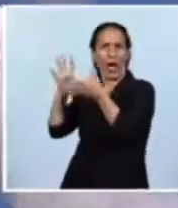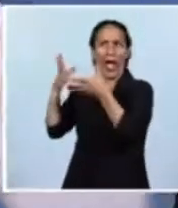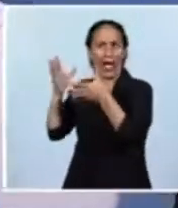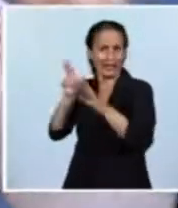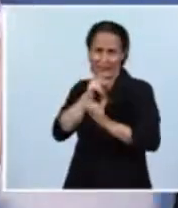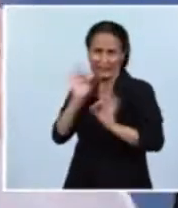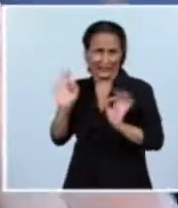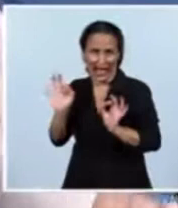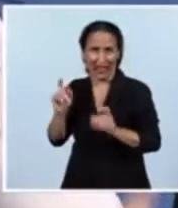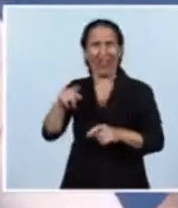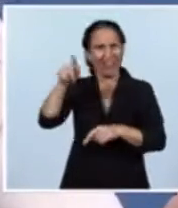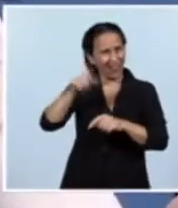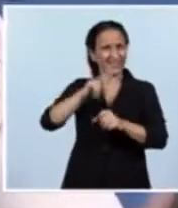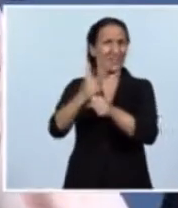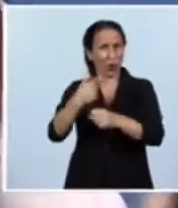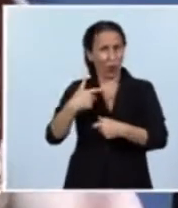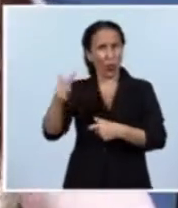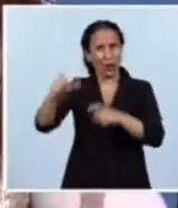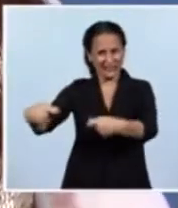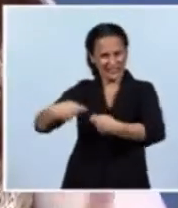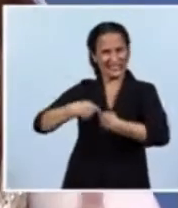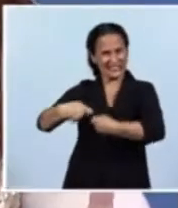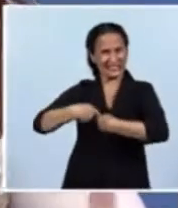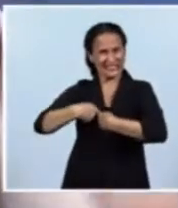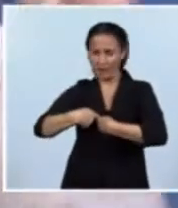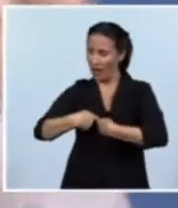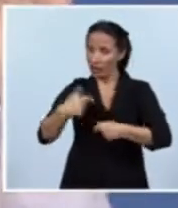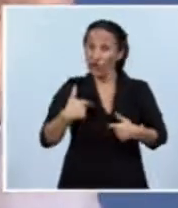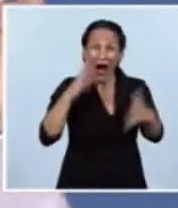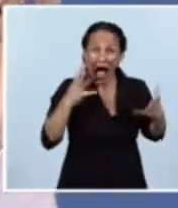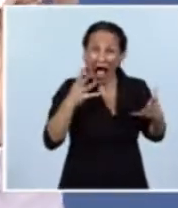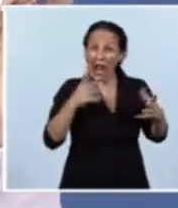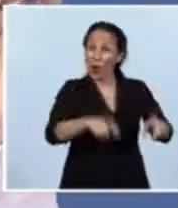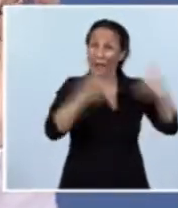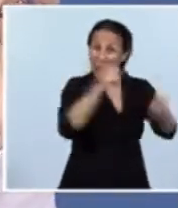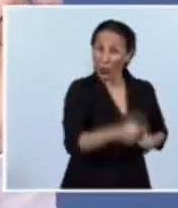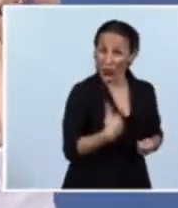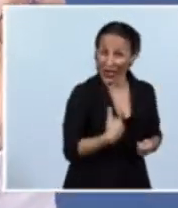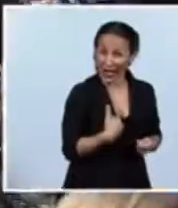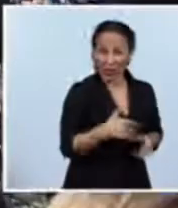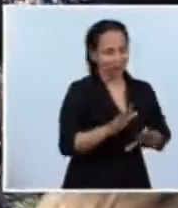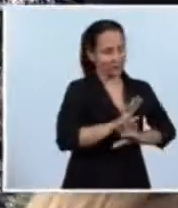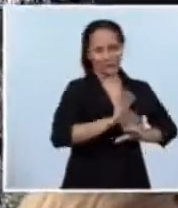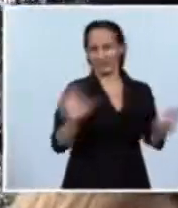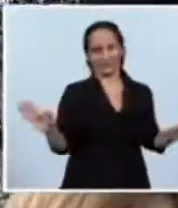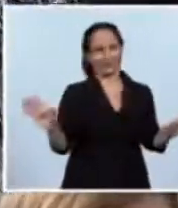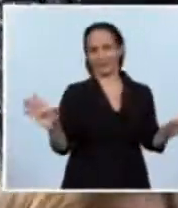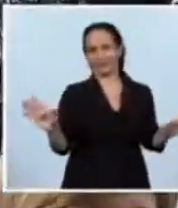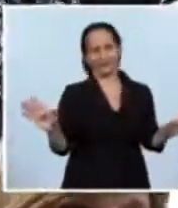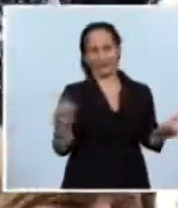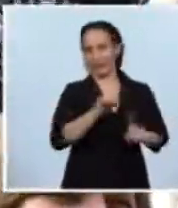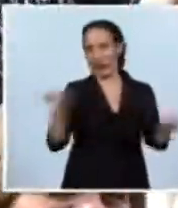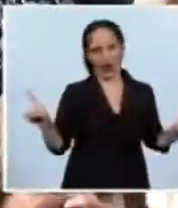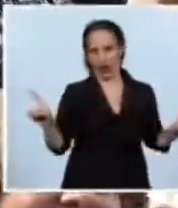segundo que a mí nadie me va a extorsionar en contra de los intereses del país. Y creyeron, y dijeron,